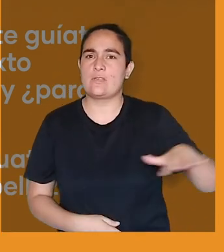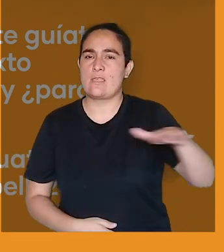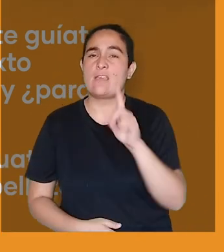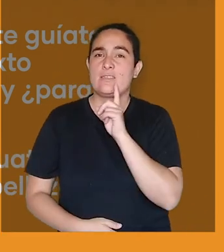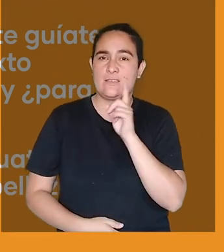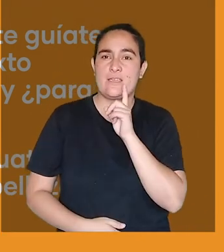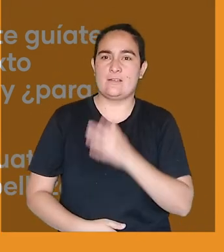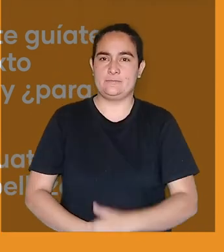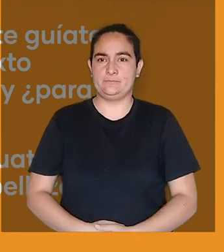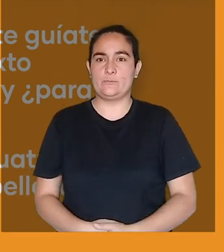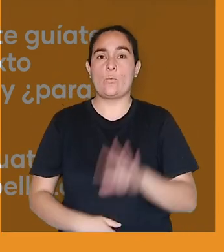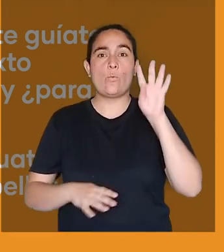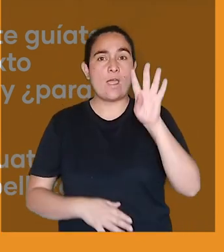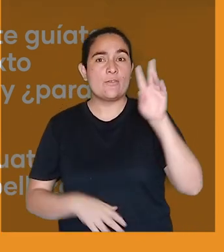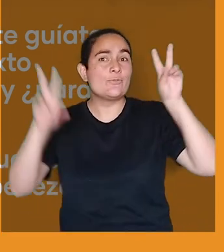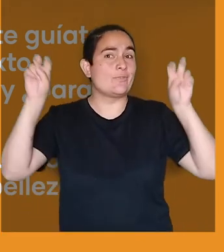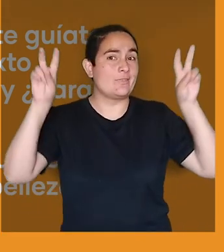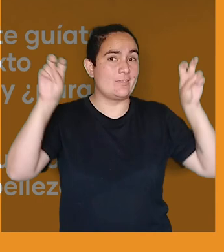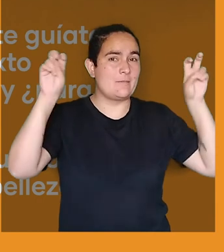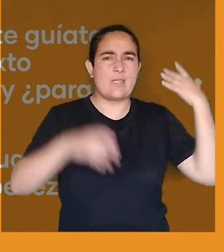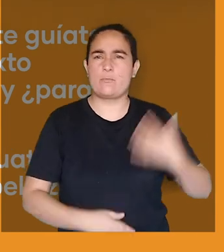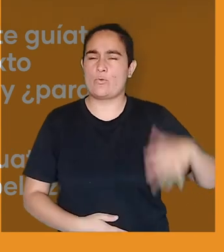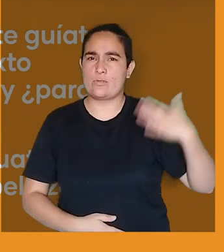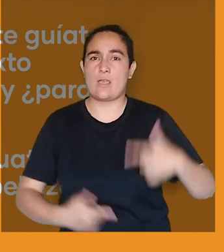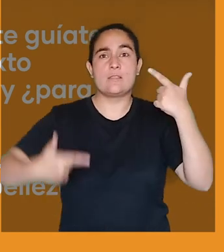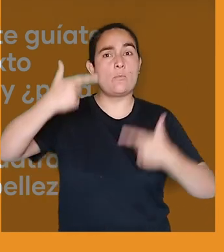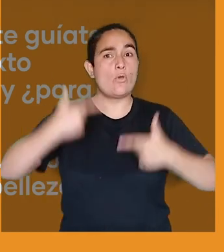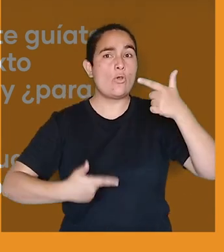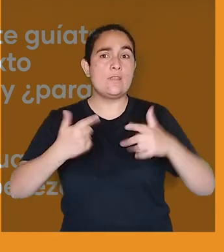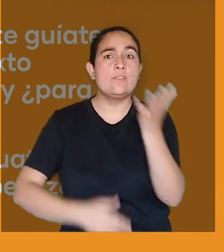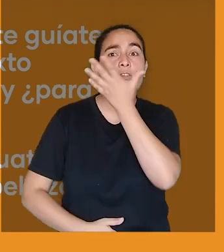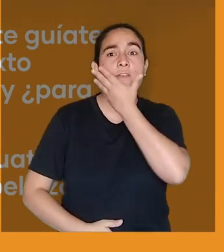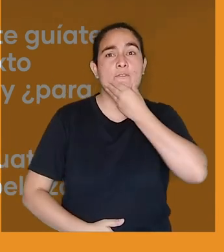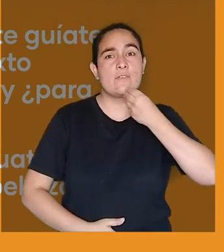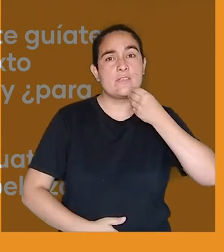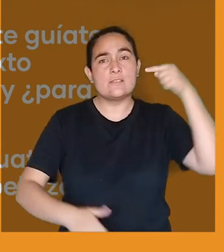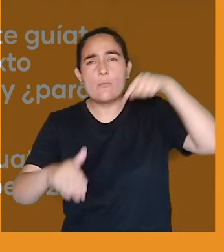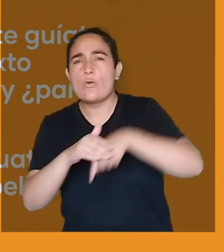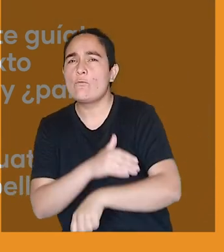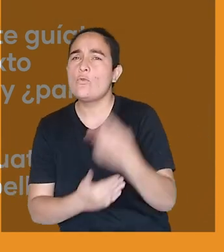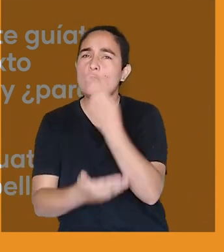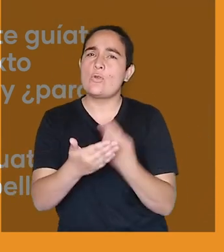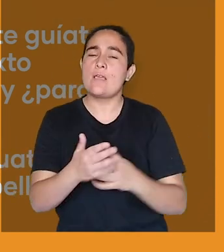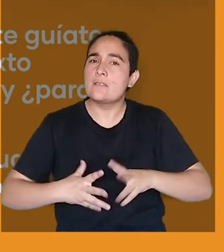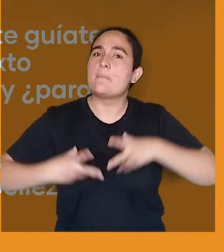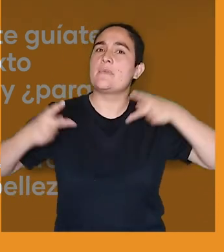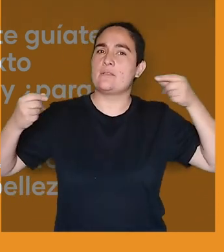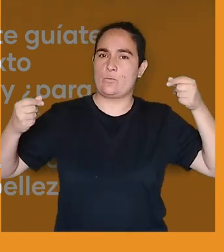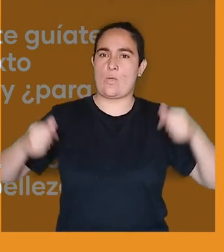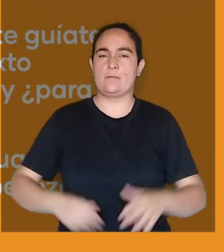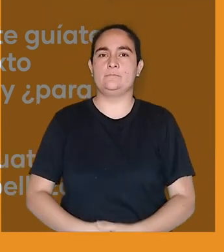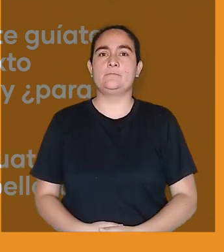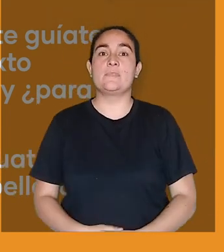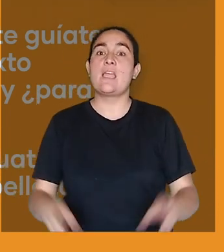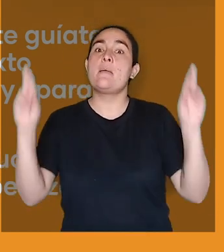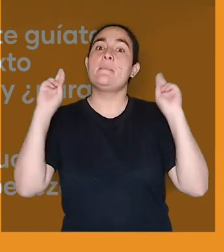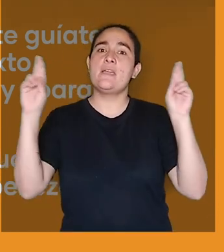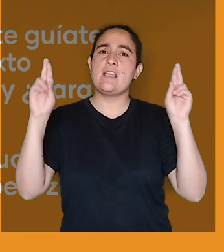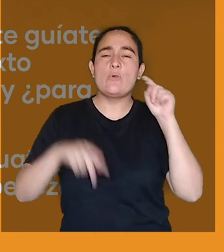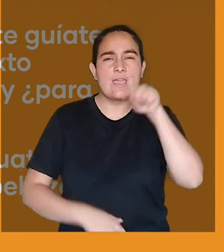en la sociedad tiene cuatro aristas. Agente político, agente de belleza, arte en sí misma y